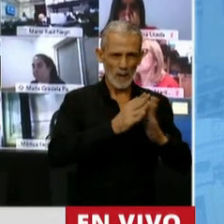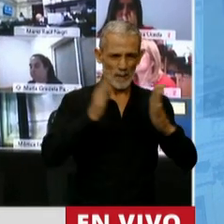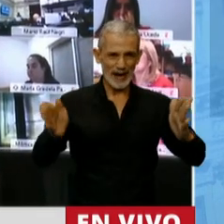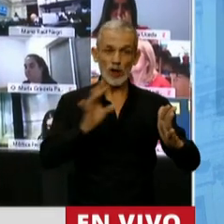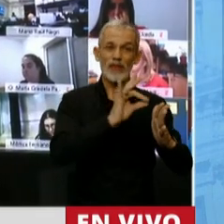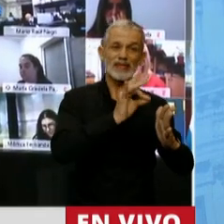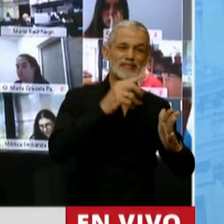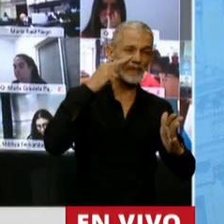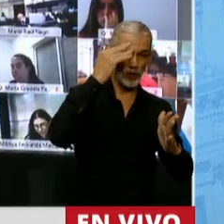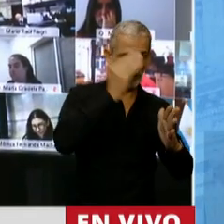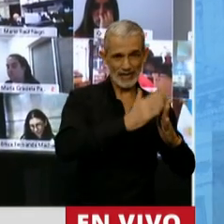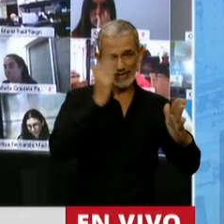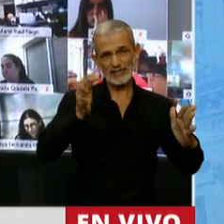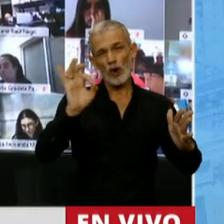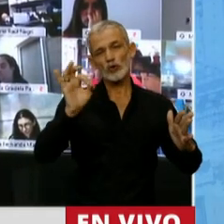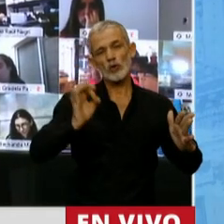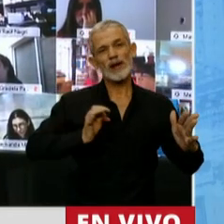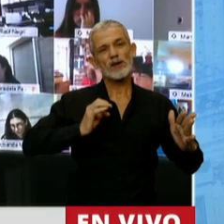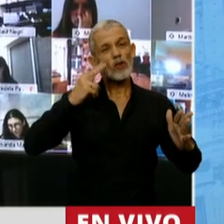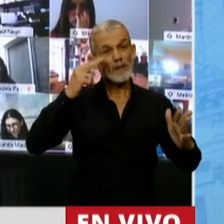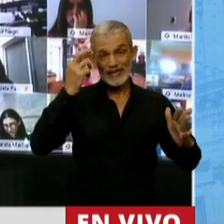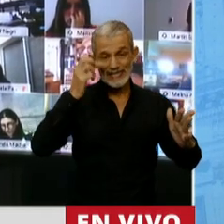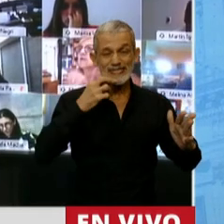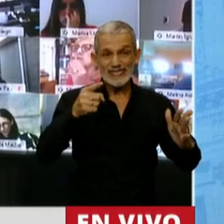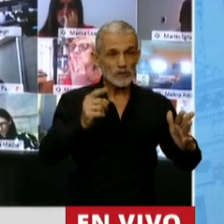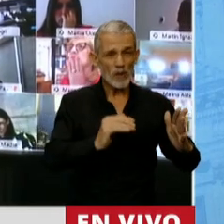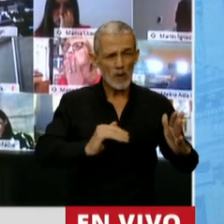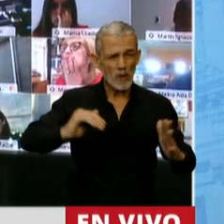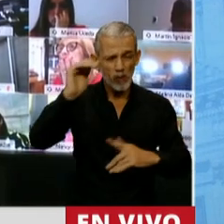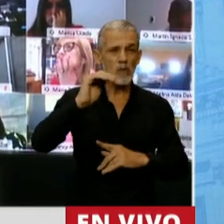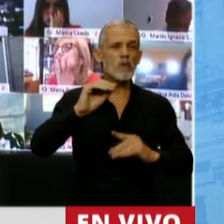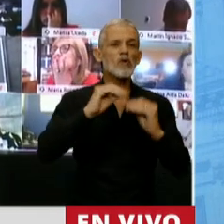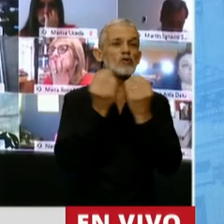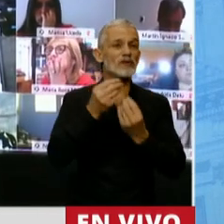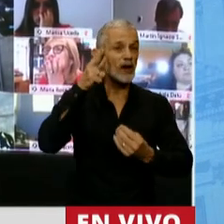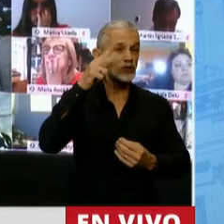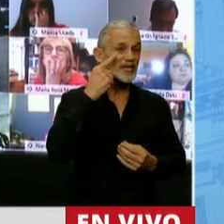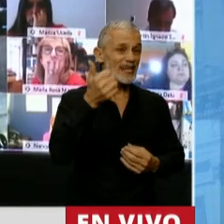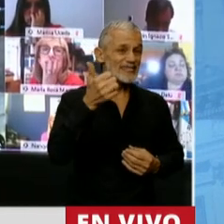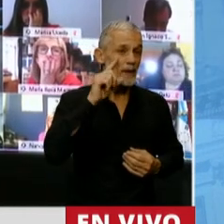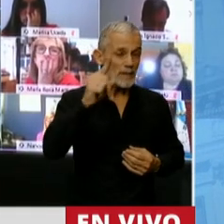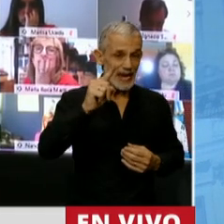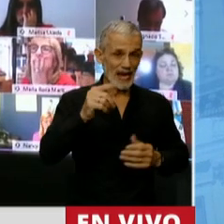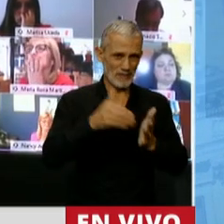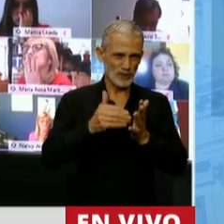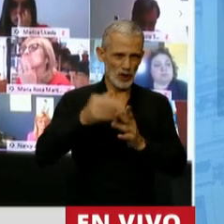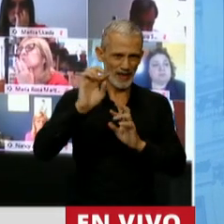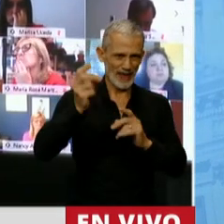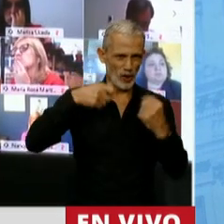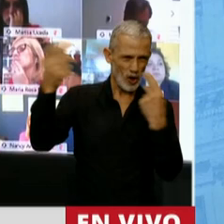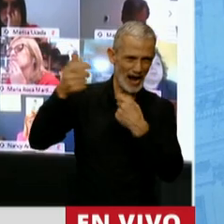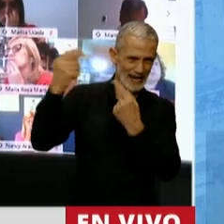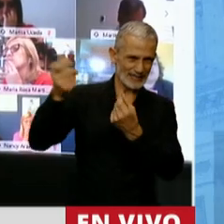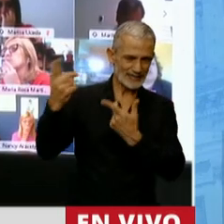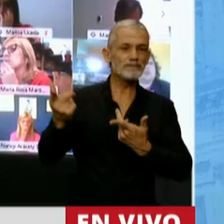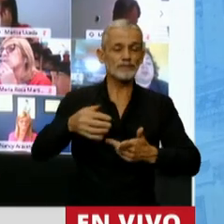entre diciembre de 2015 y octubre de 2019 superó los 86 mil millones de dólares. También dice el informe